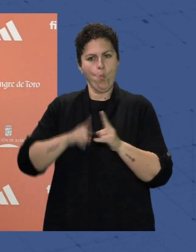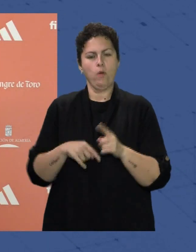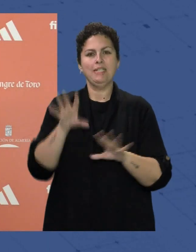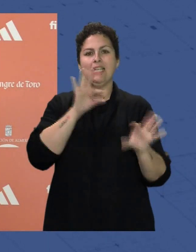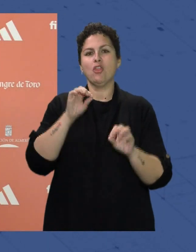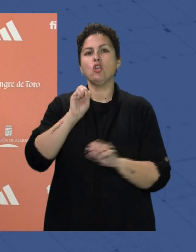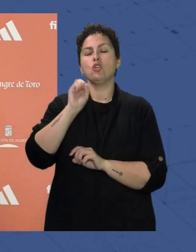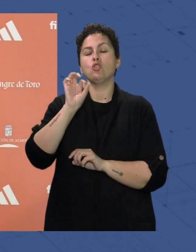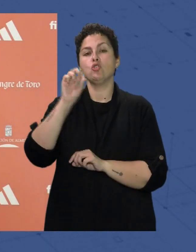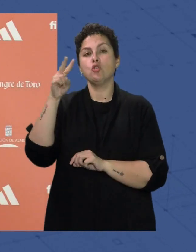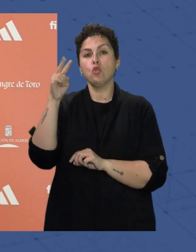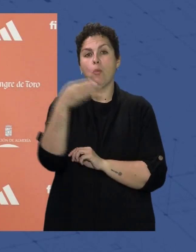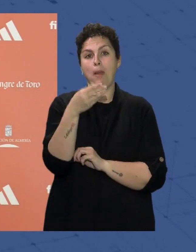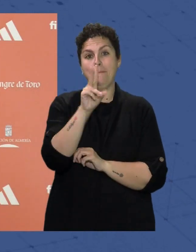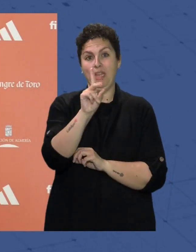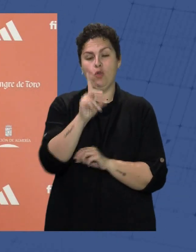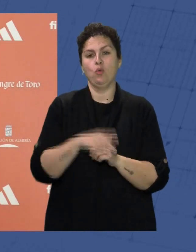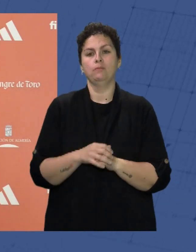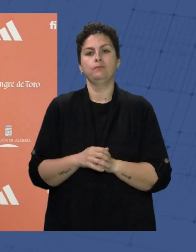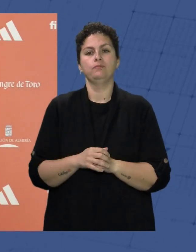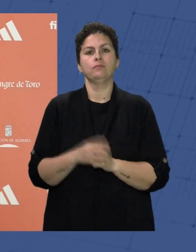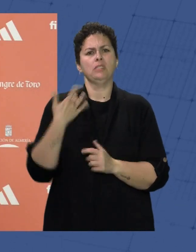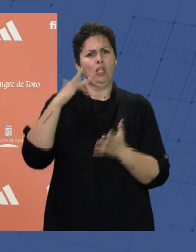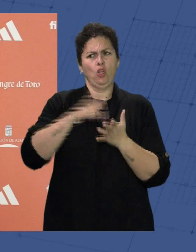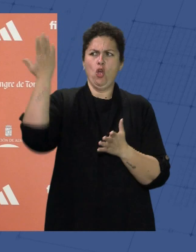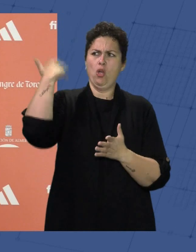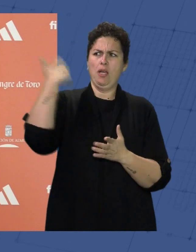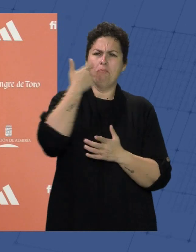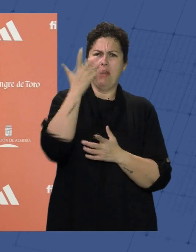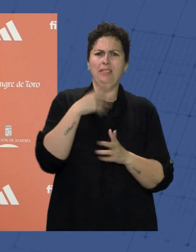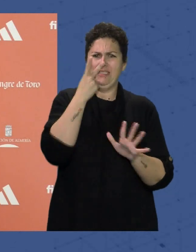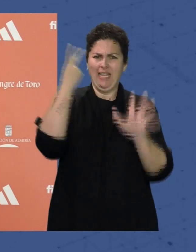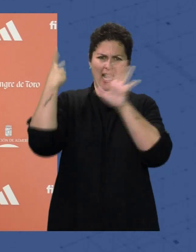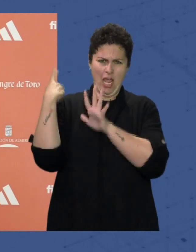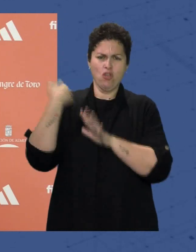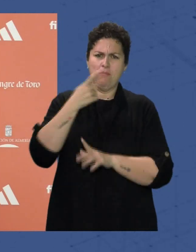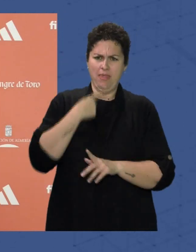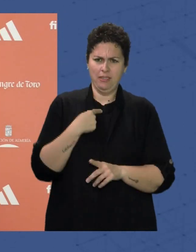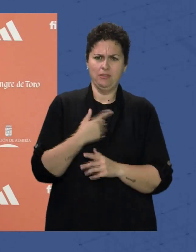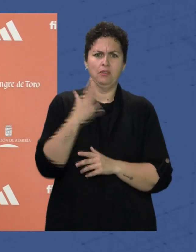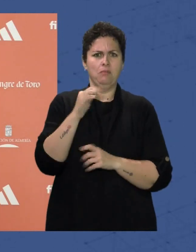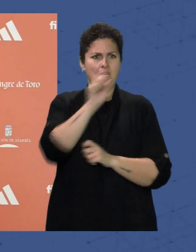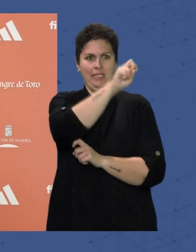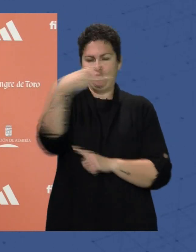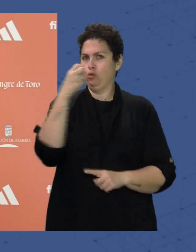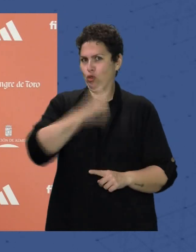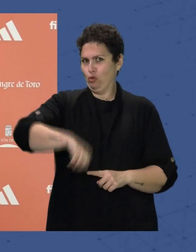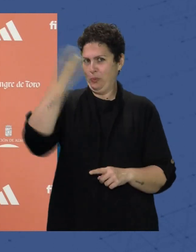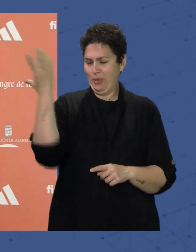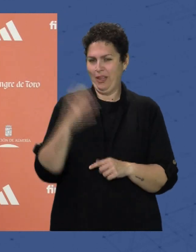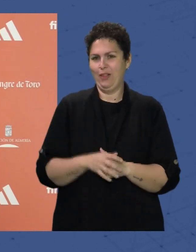-21 Que ya se jugó aquí Uno parecido hace siete años Como bien han dicho Además con un resultado fantástico